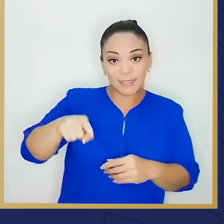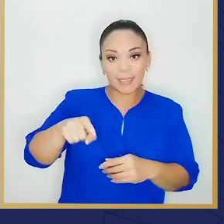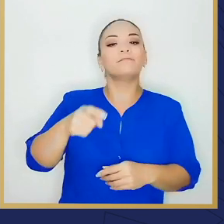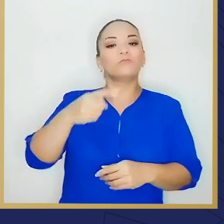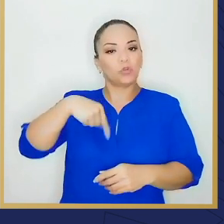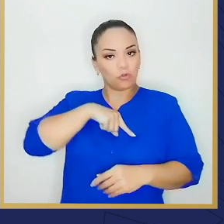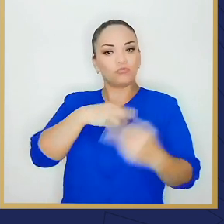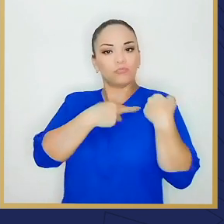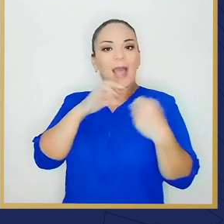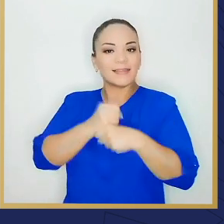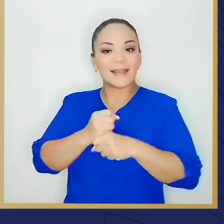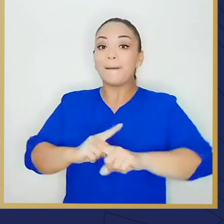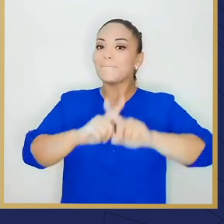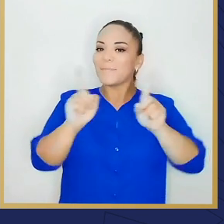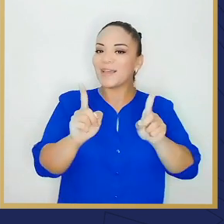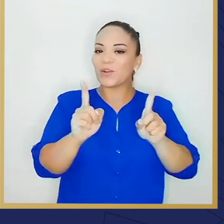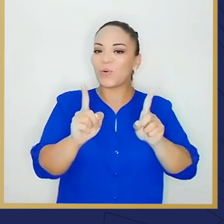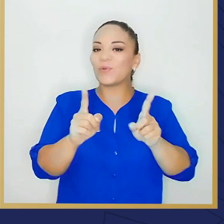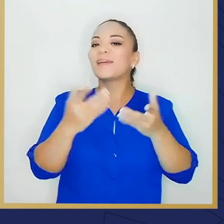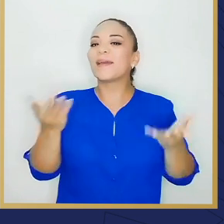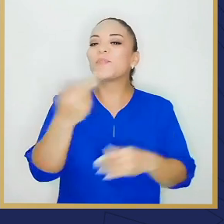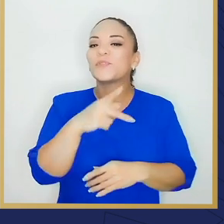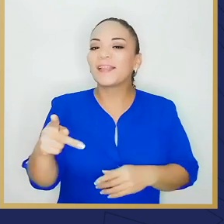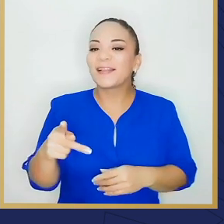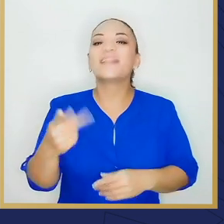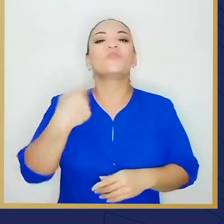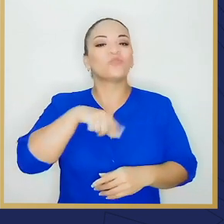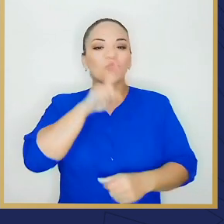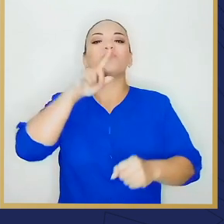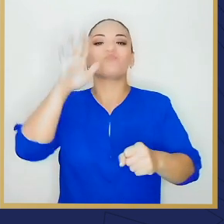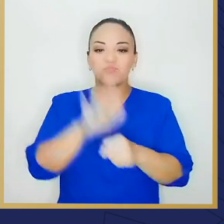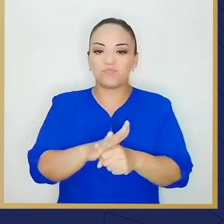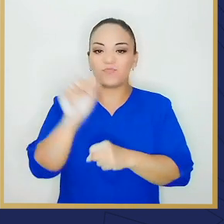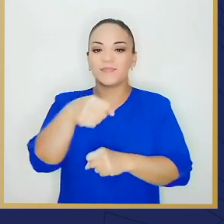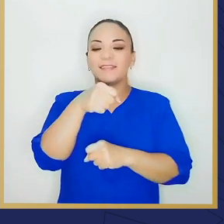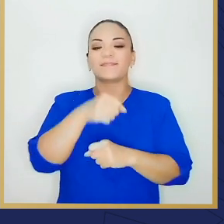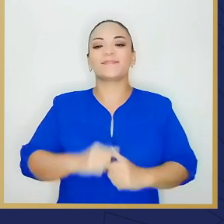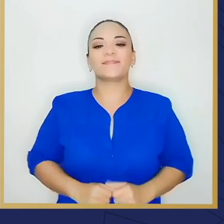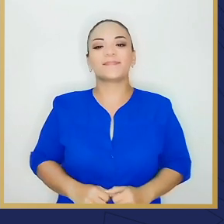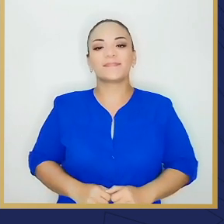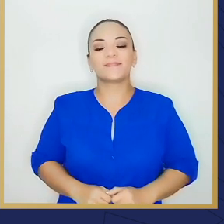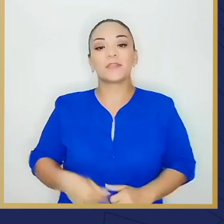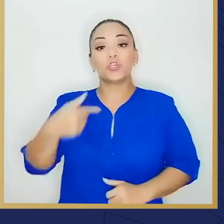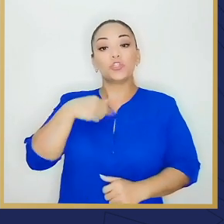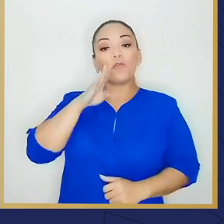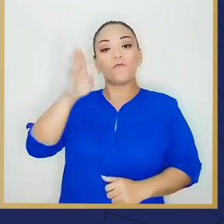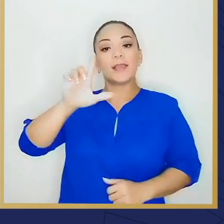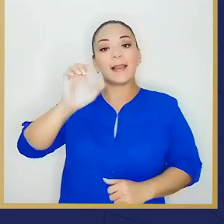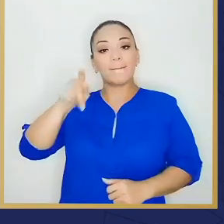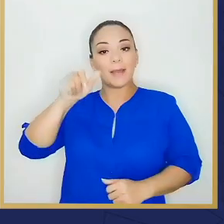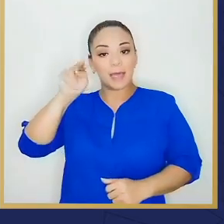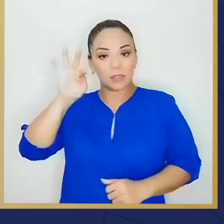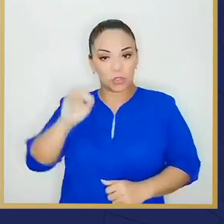debemos hacer, la diferencia Punta Arenas es que la estamos haciendo. Me fui a